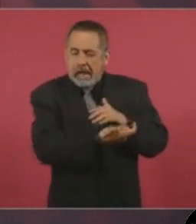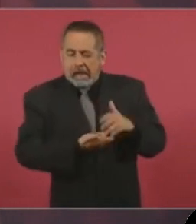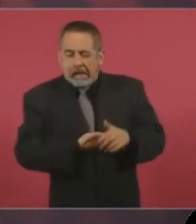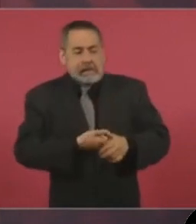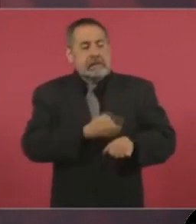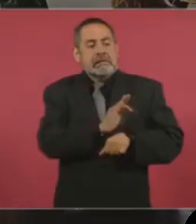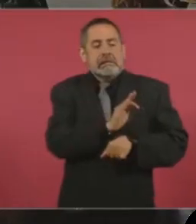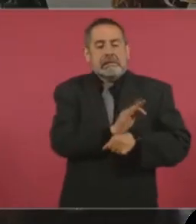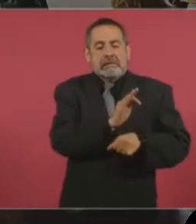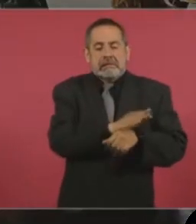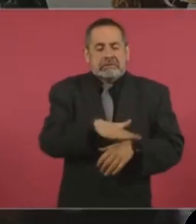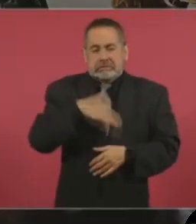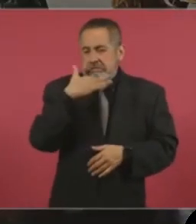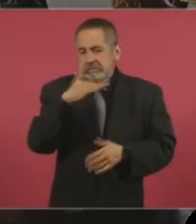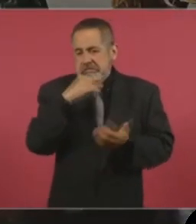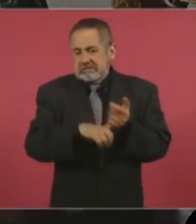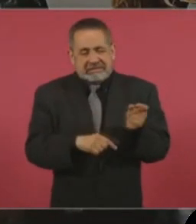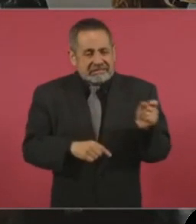por corrupción.